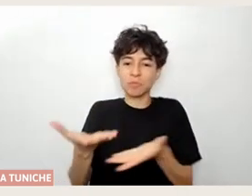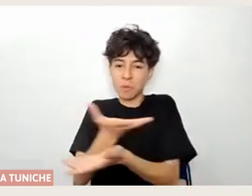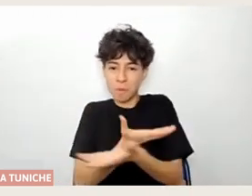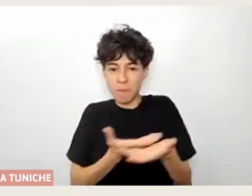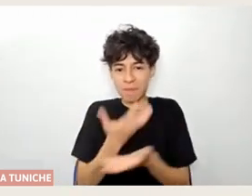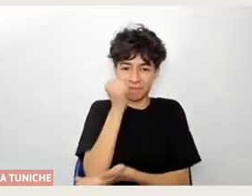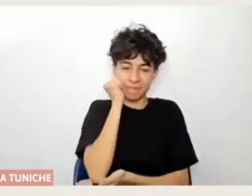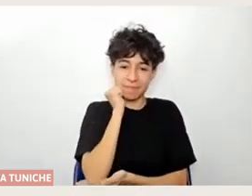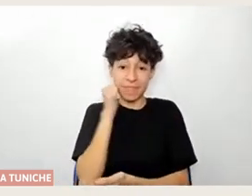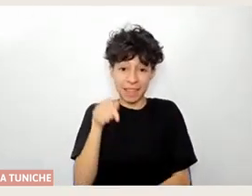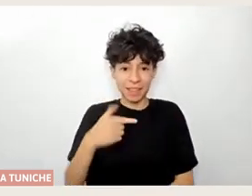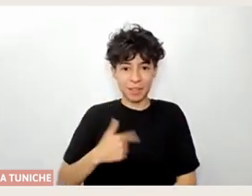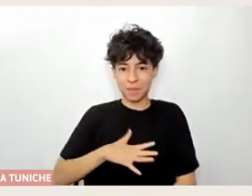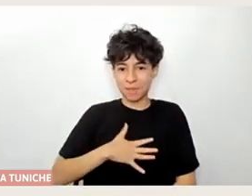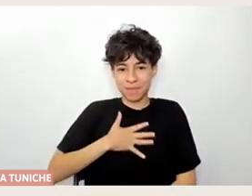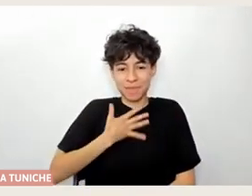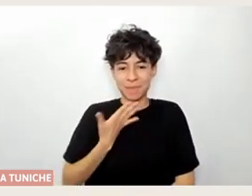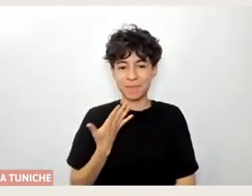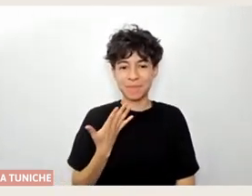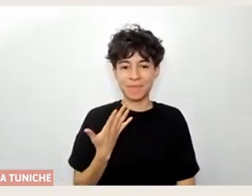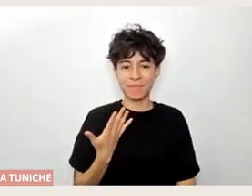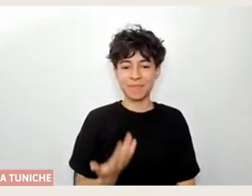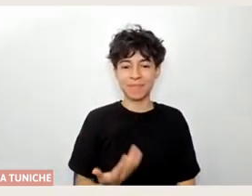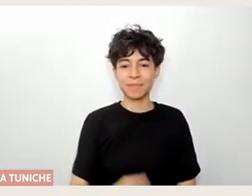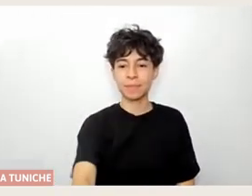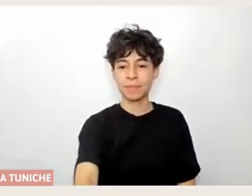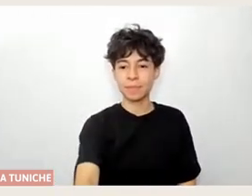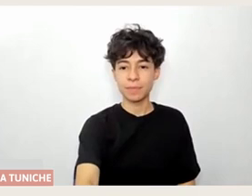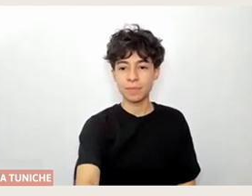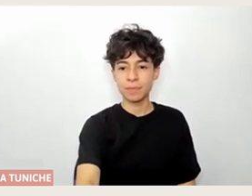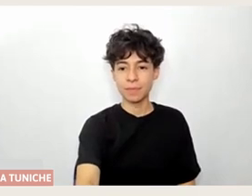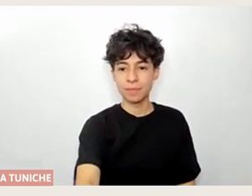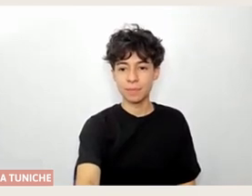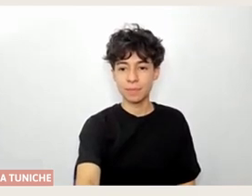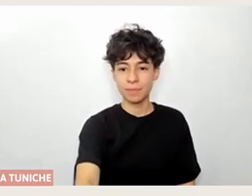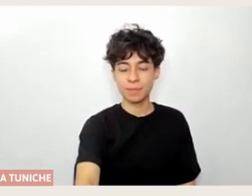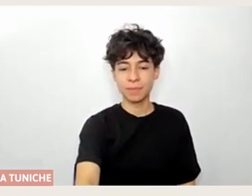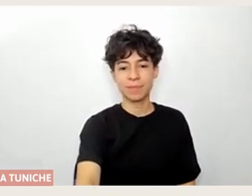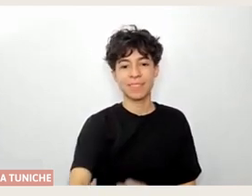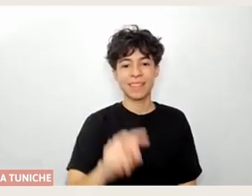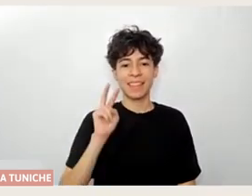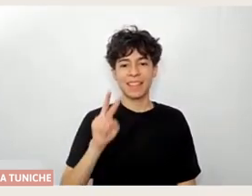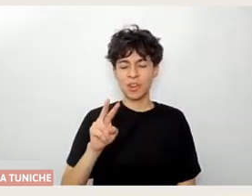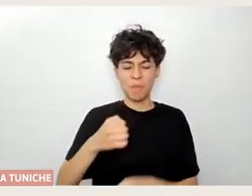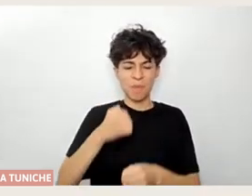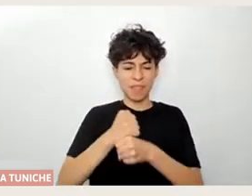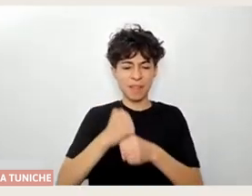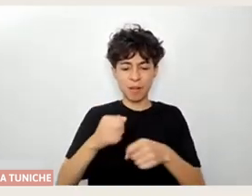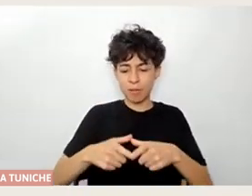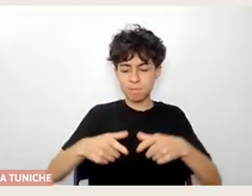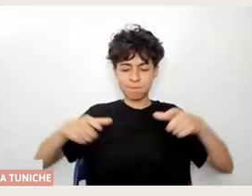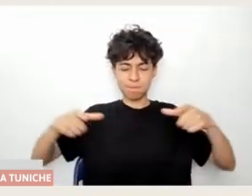a mí me emociona mucho de ver también el trabajo como ha ido creciendo, como ha sido transformando y